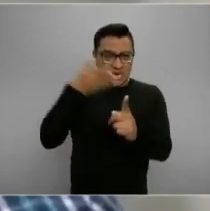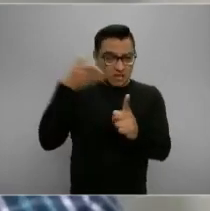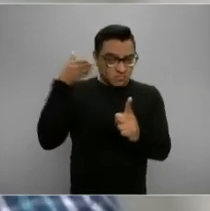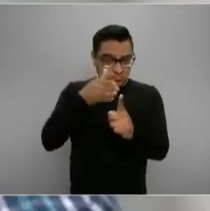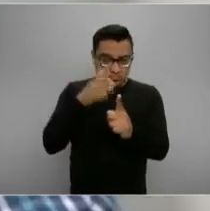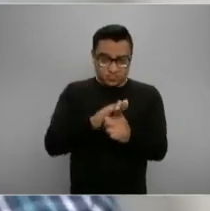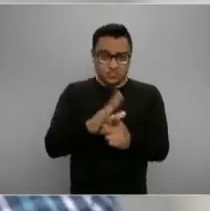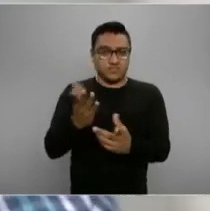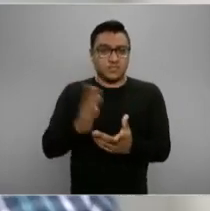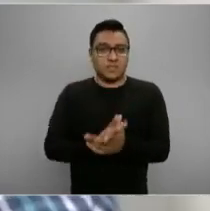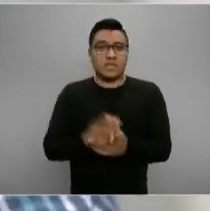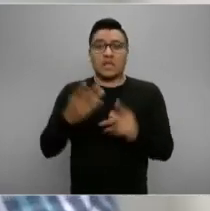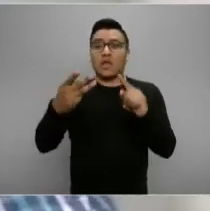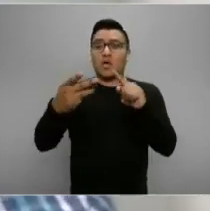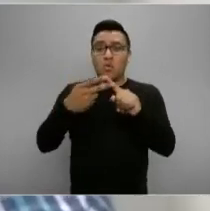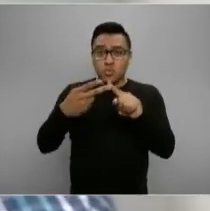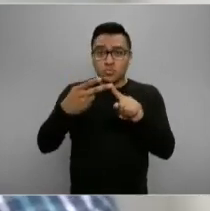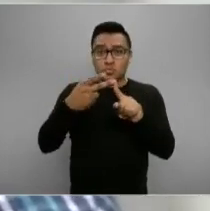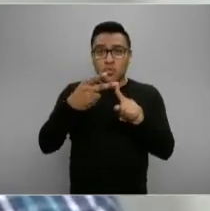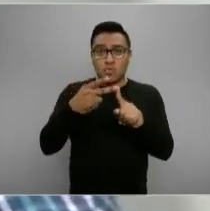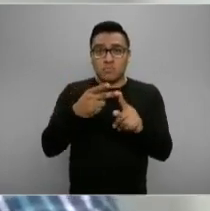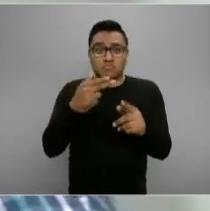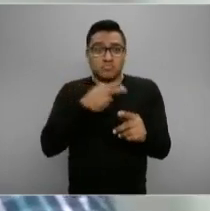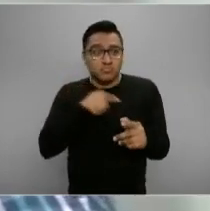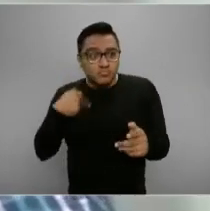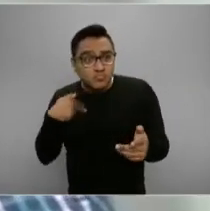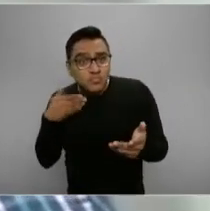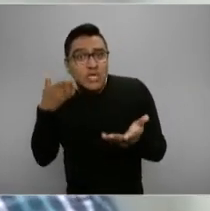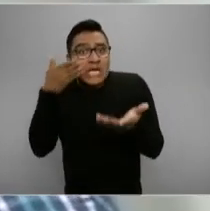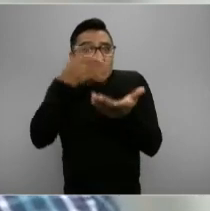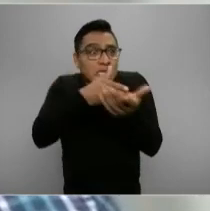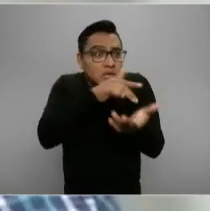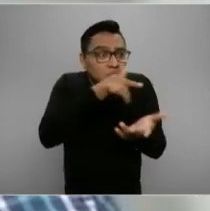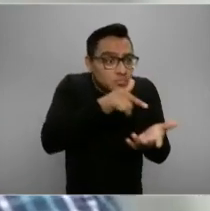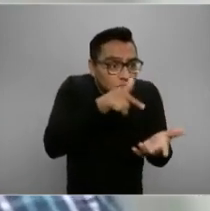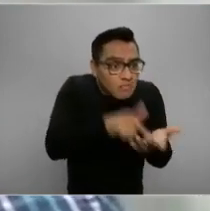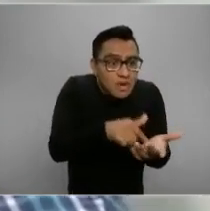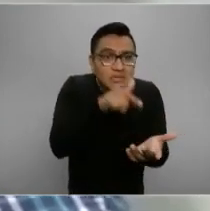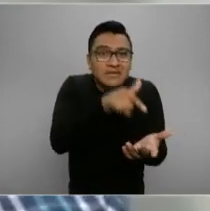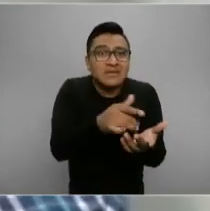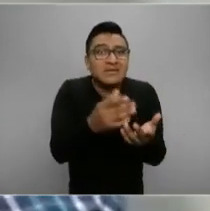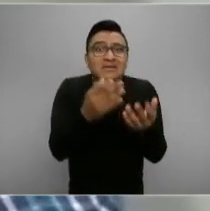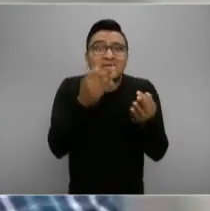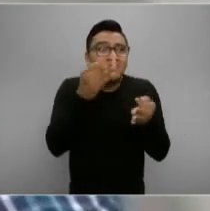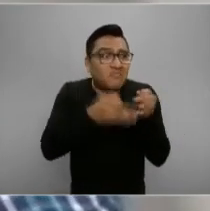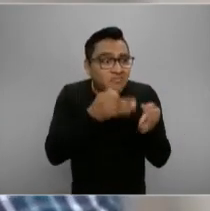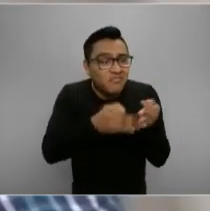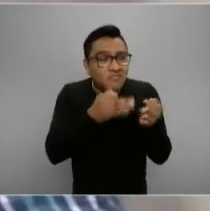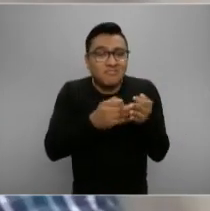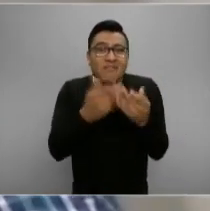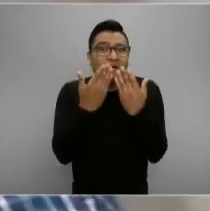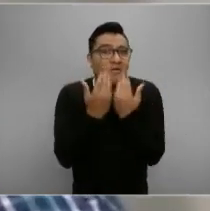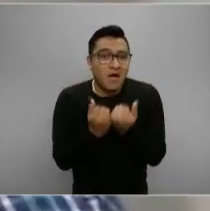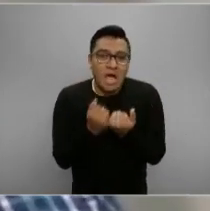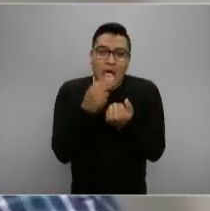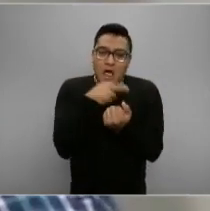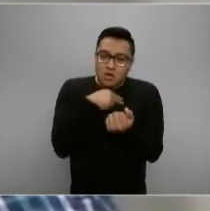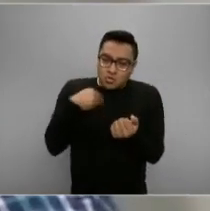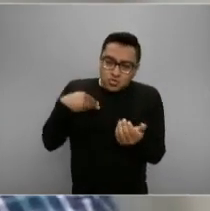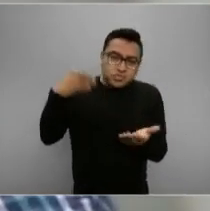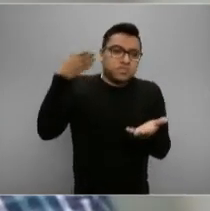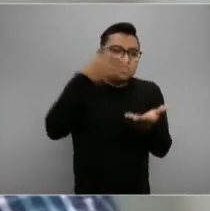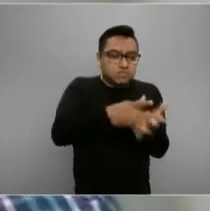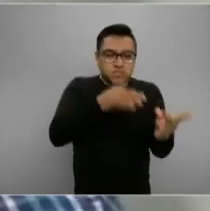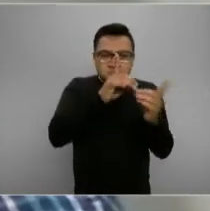servir y entrar en aquellas comunidades que carecen de absolutamente todo y generar estas oportunidades de desarrollo,